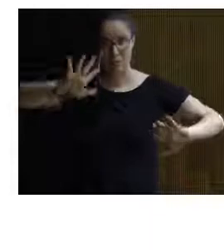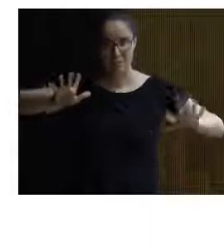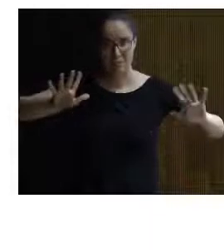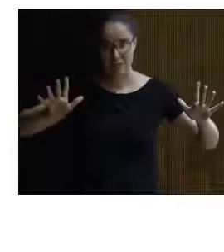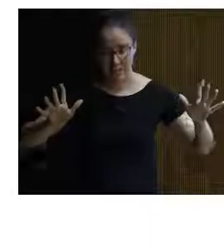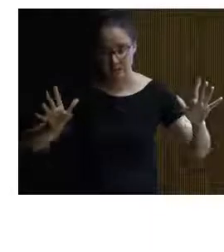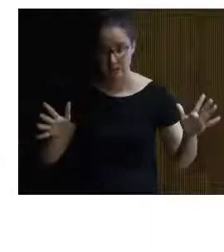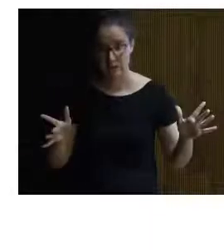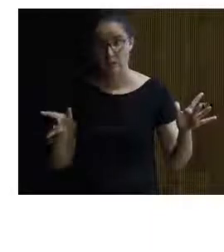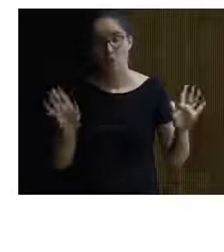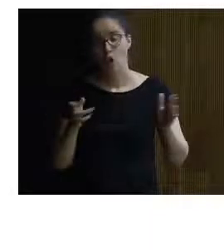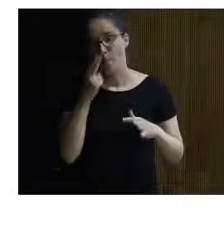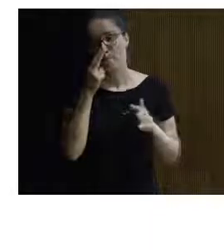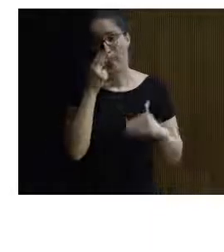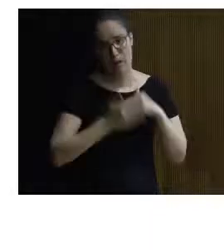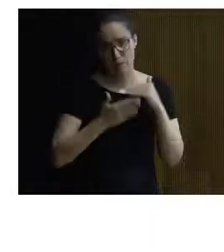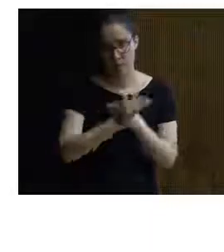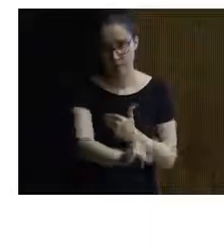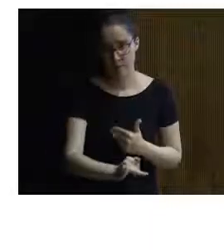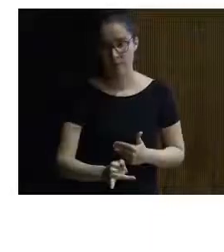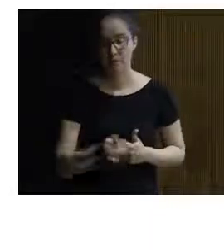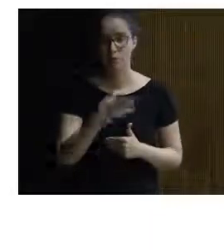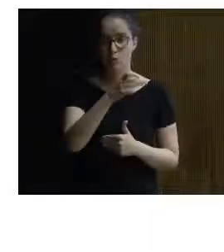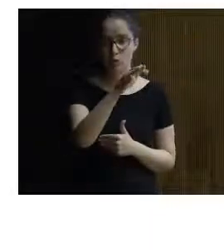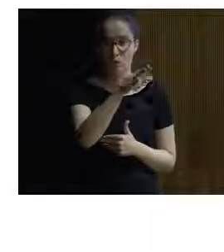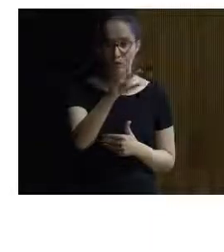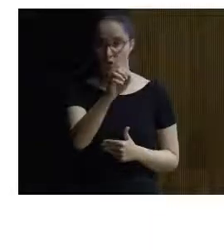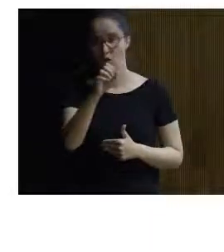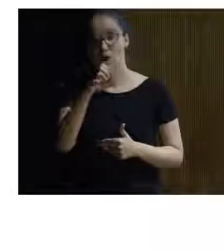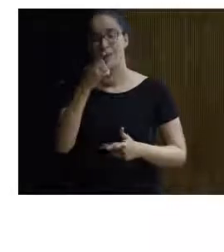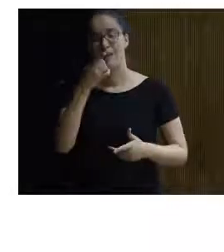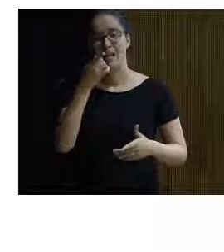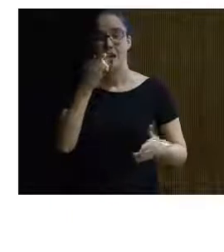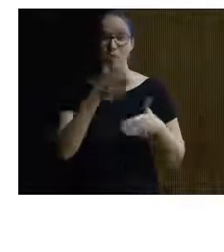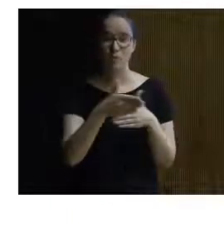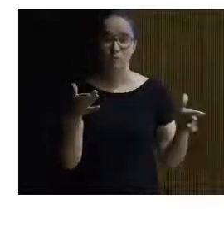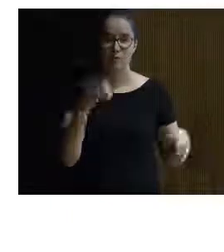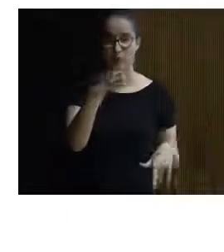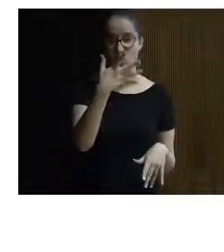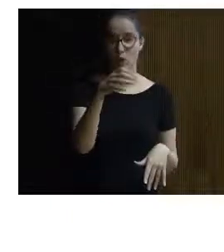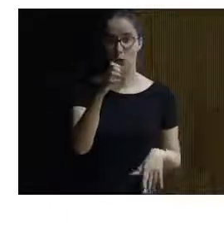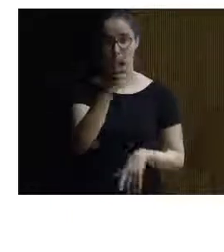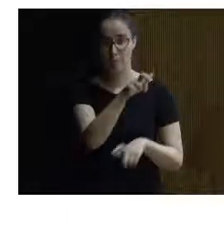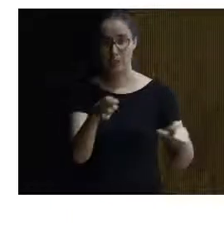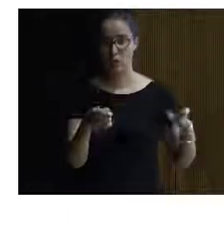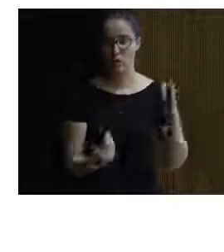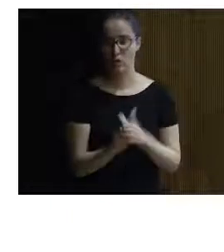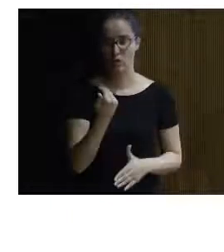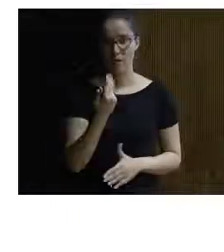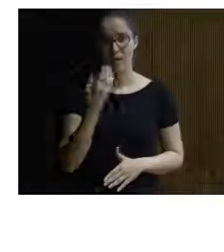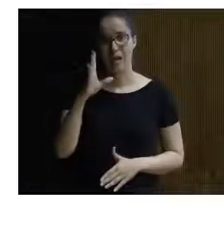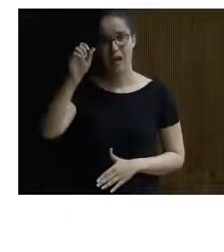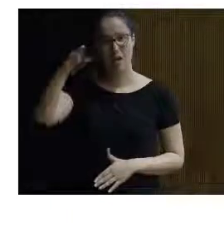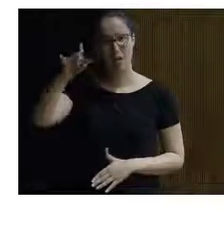restringiendo un poquito las visitas en Tito Bustillo entran al día durante los meses de apertura 150 personas y en la Peña de